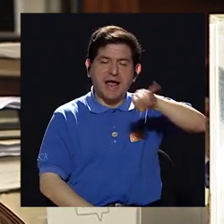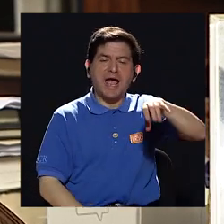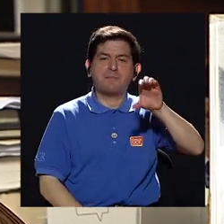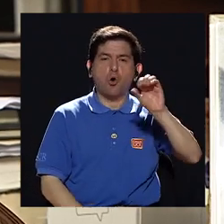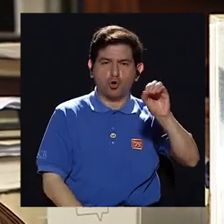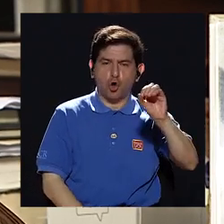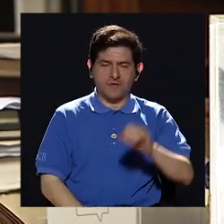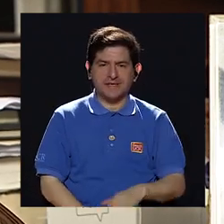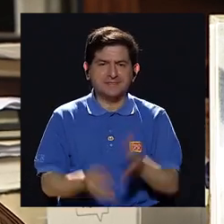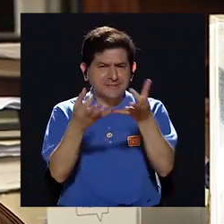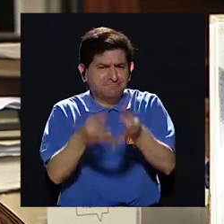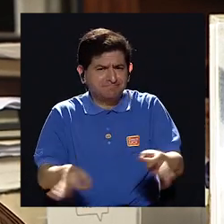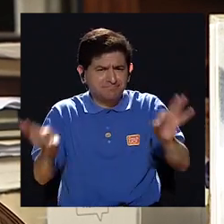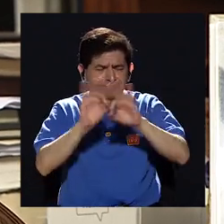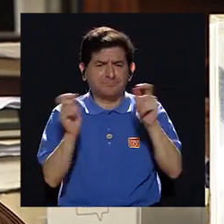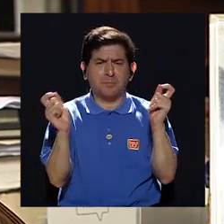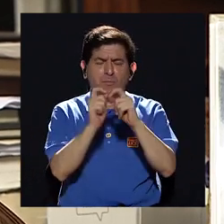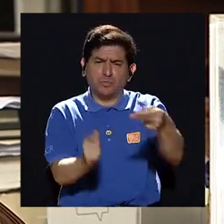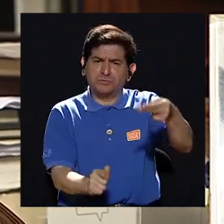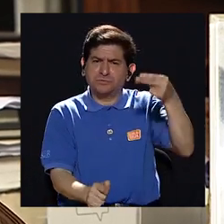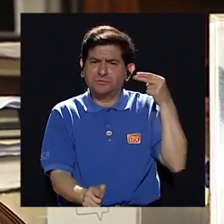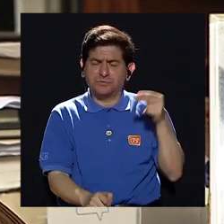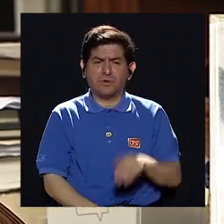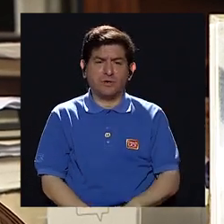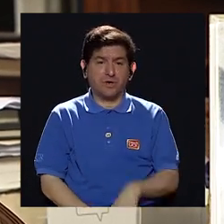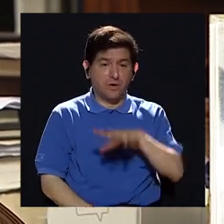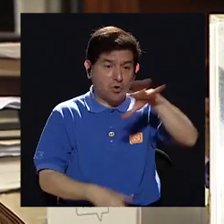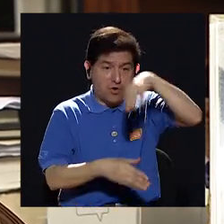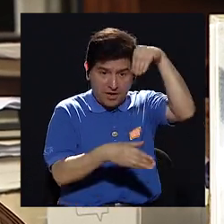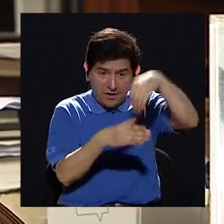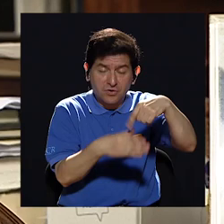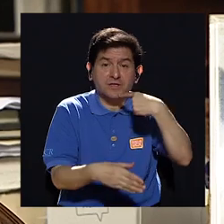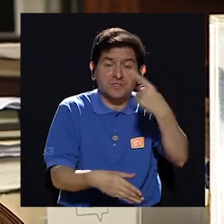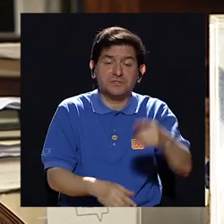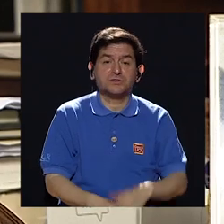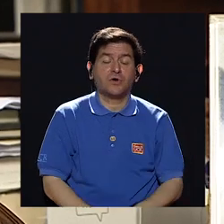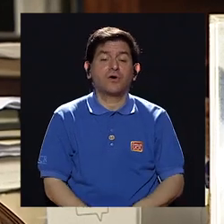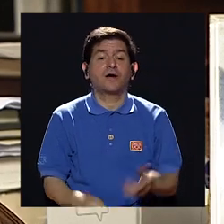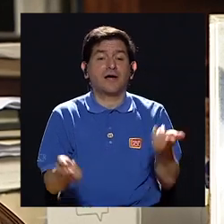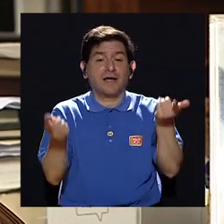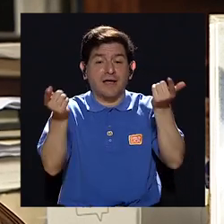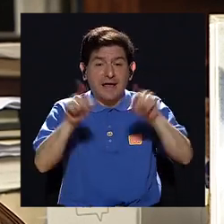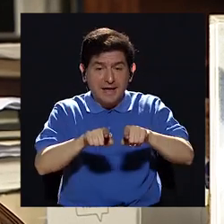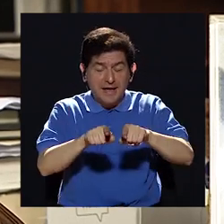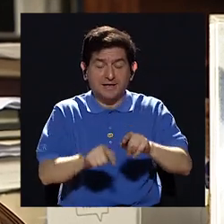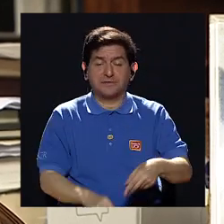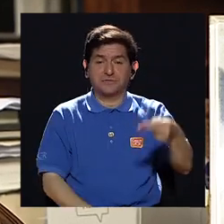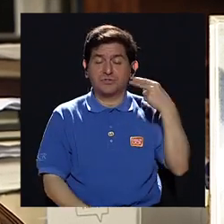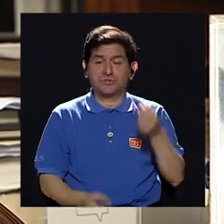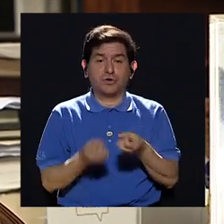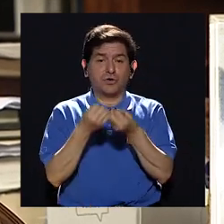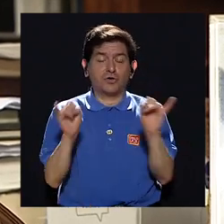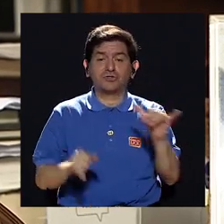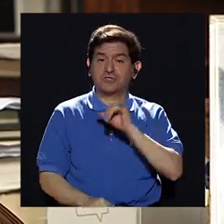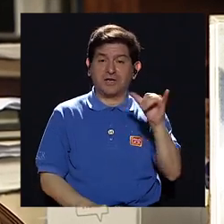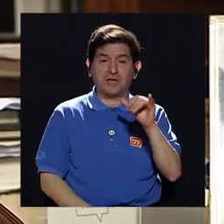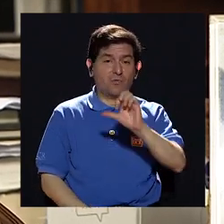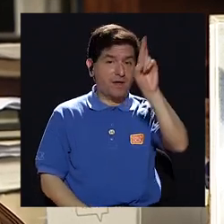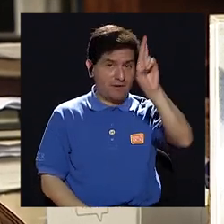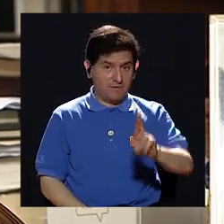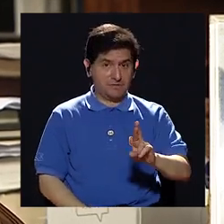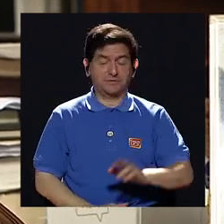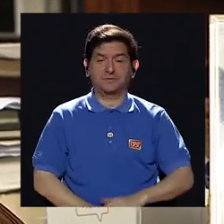es muy importante como un hecho histórico y lo pone en este contexto don Jaime dice que es un hecho histórico sin precedentes para Costa Rica